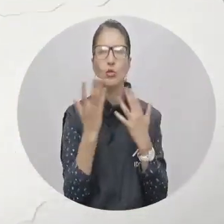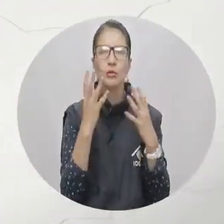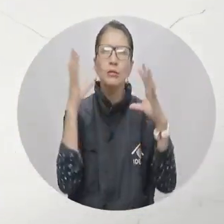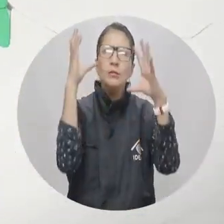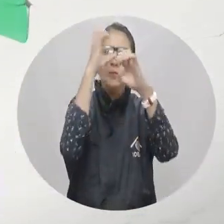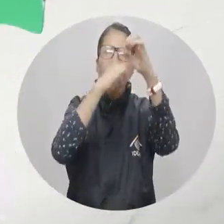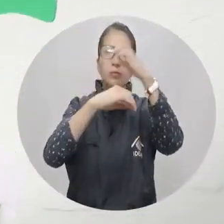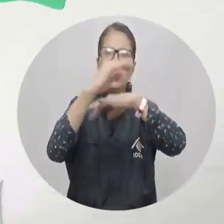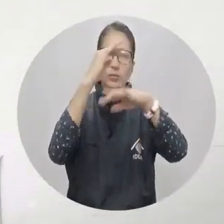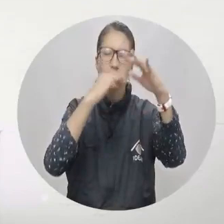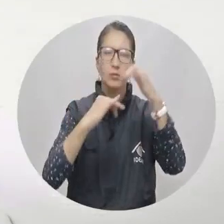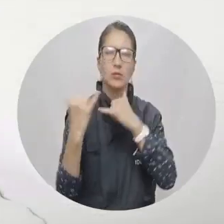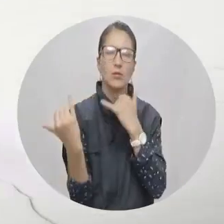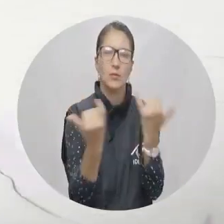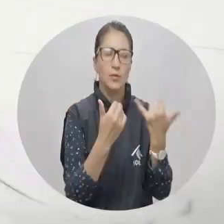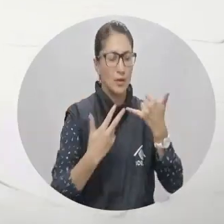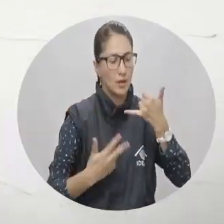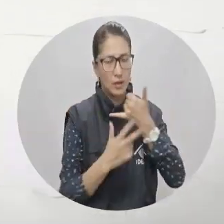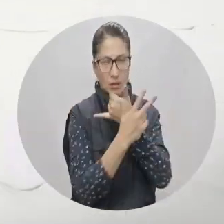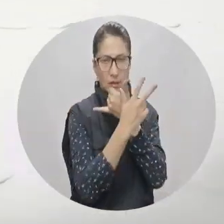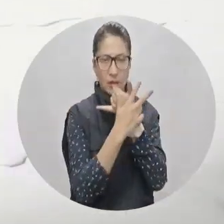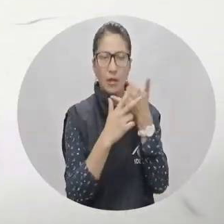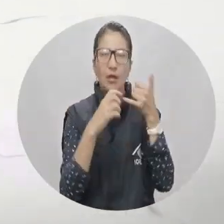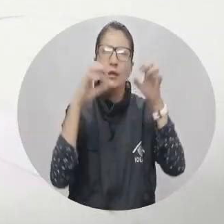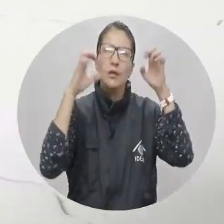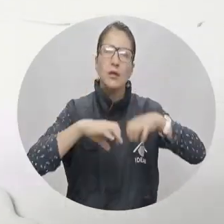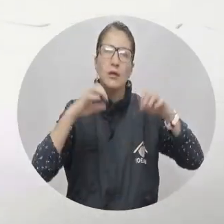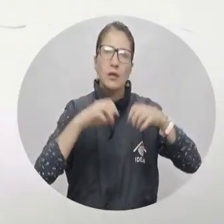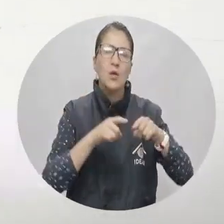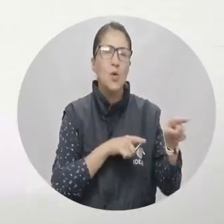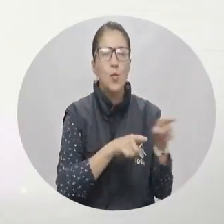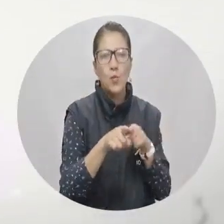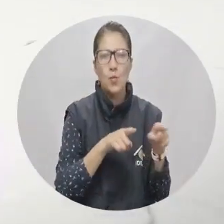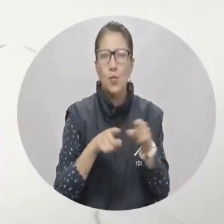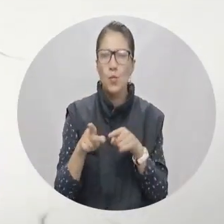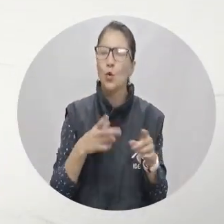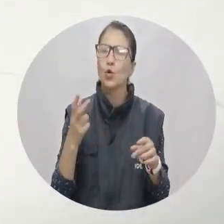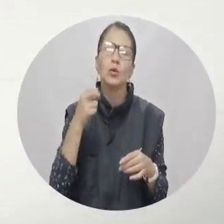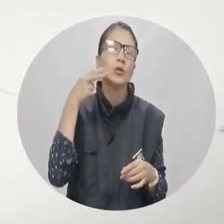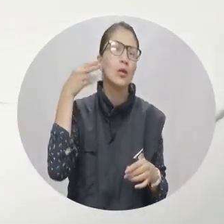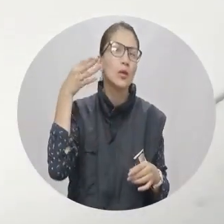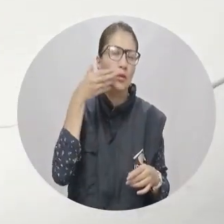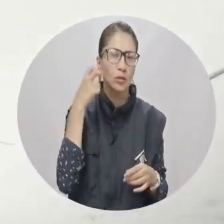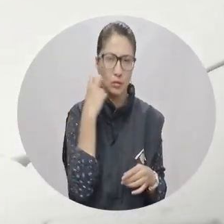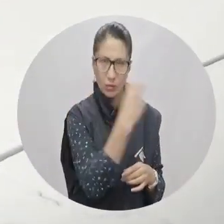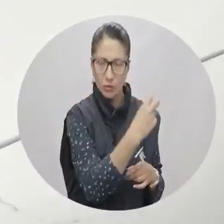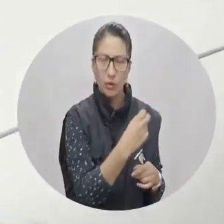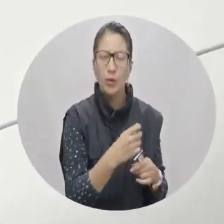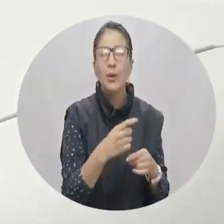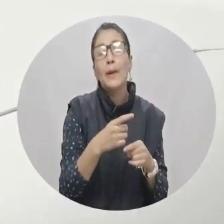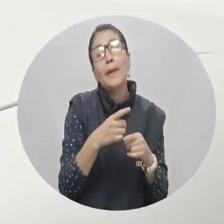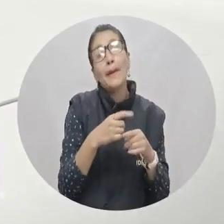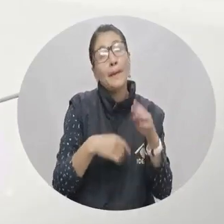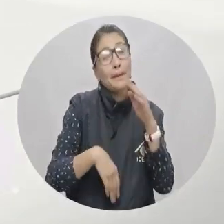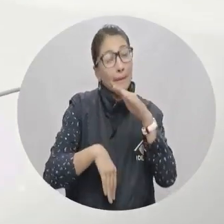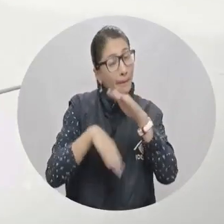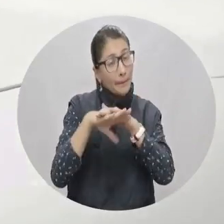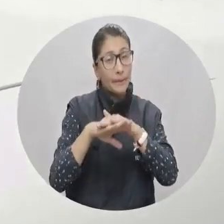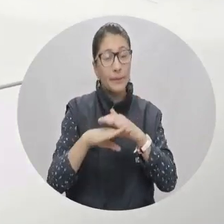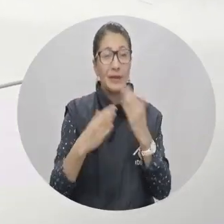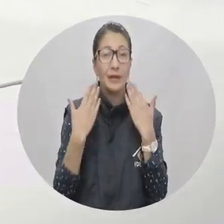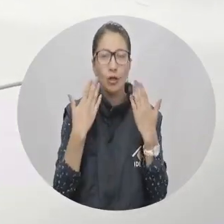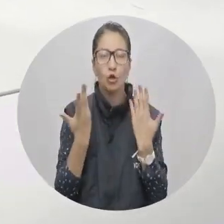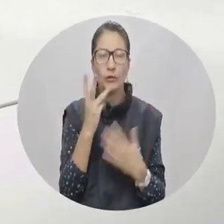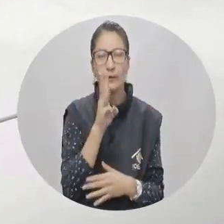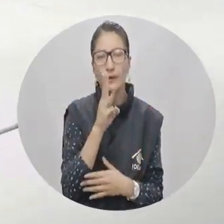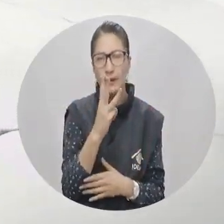encapotados se mantienen en la región andina, se esperan lluvias esporádicas a la altura del norte de Santander, donde la máxima estará sobre